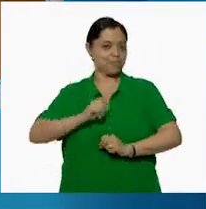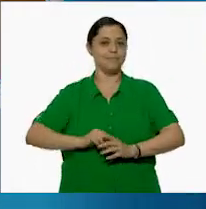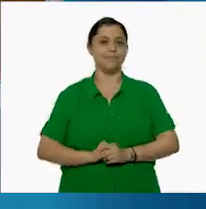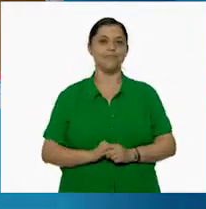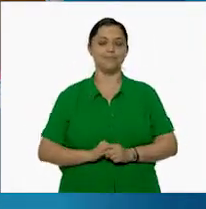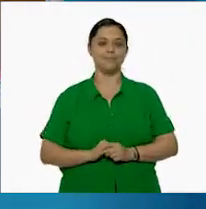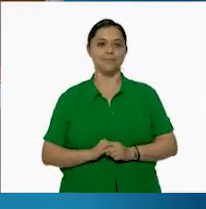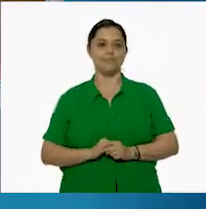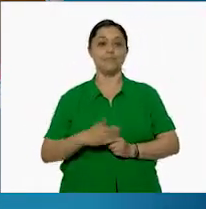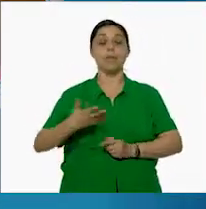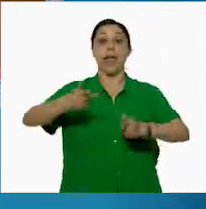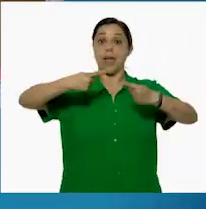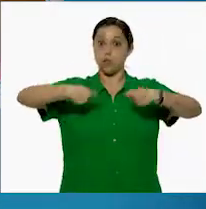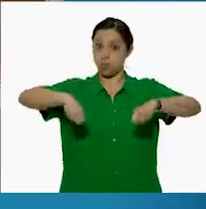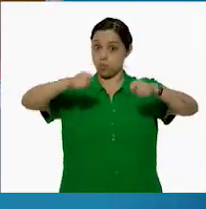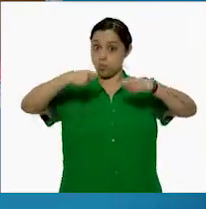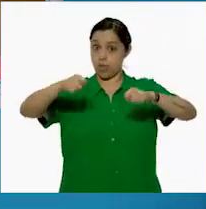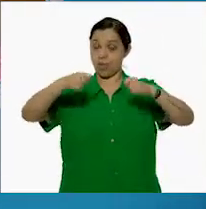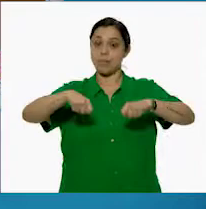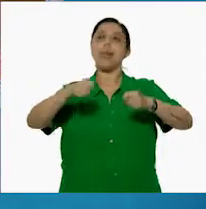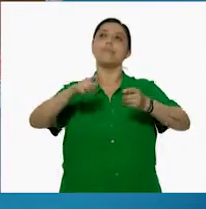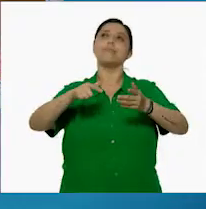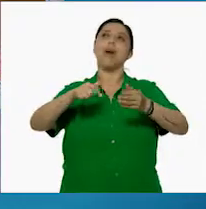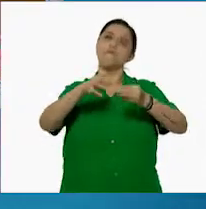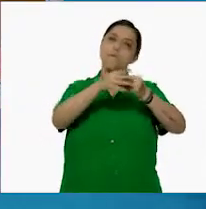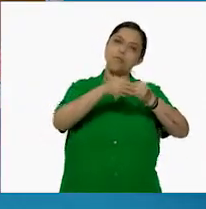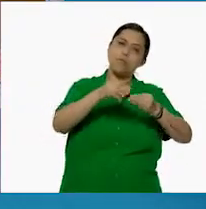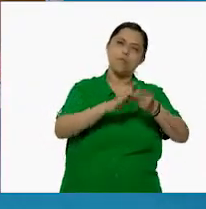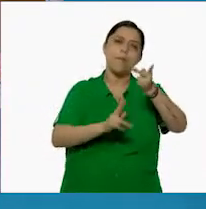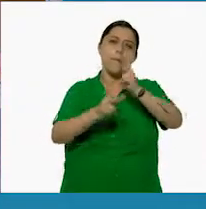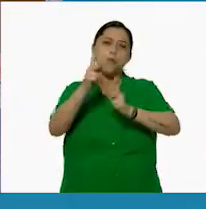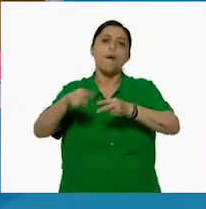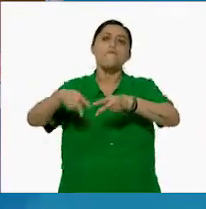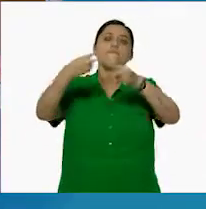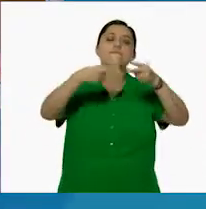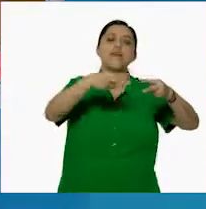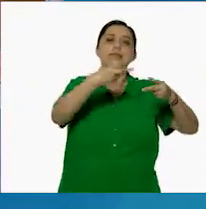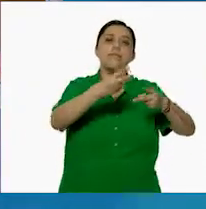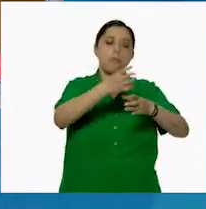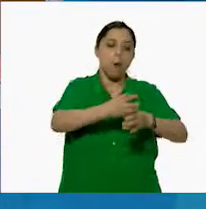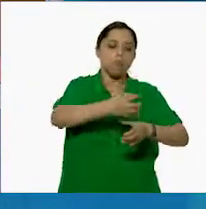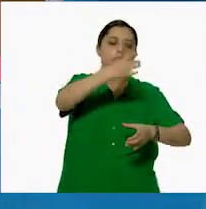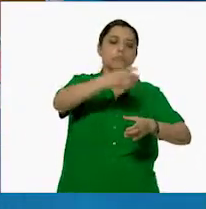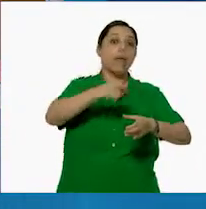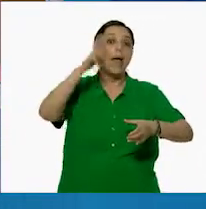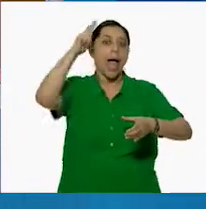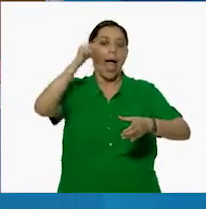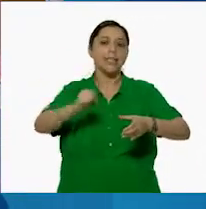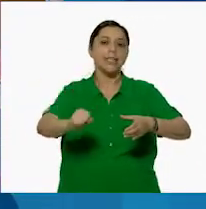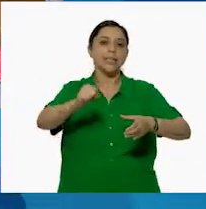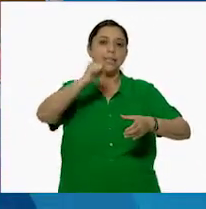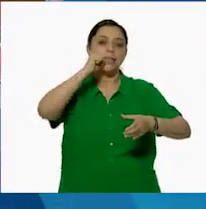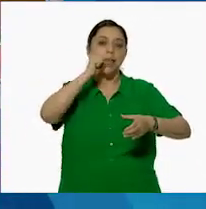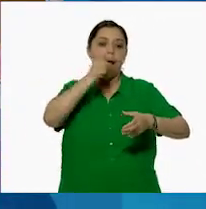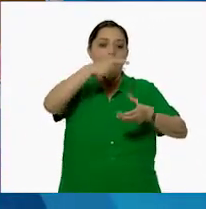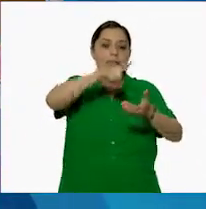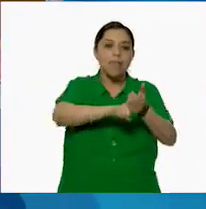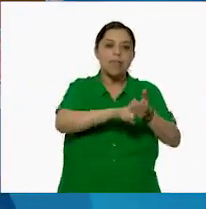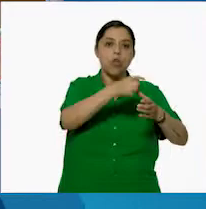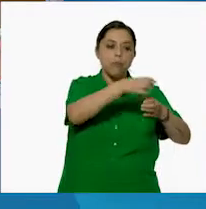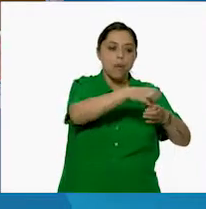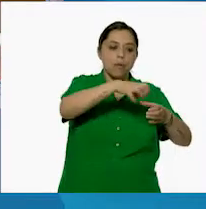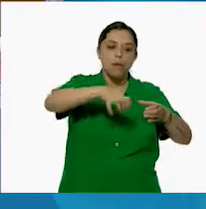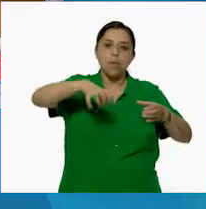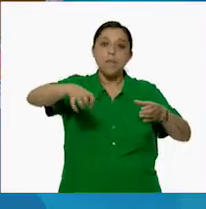En una tienda de frutas y verduras venden manojos de zanahorias. Y cada manojo trae 14 zanahorias.